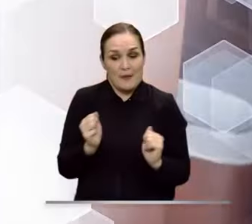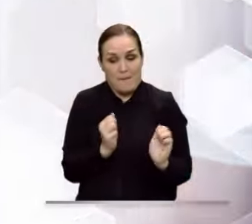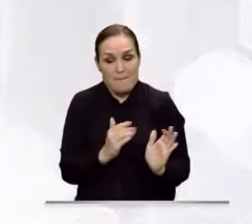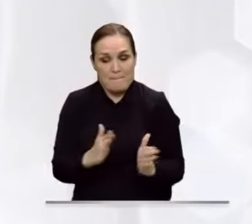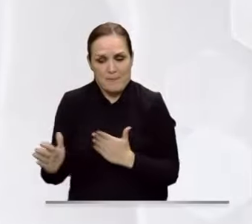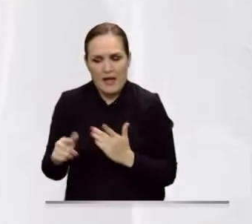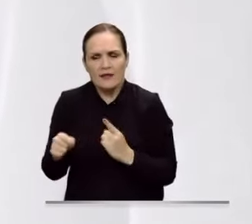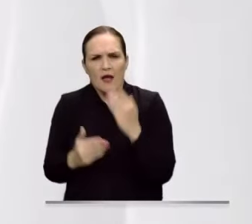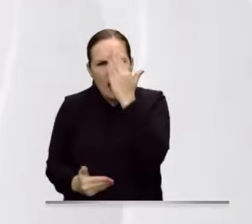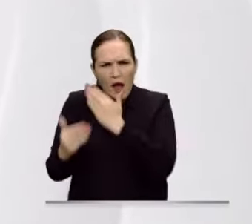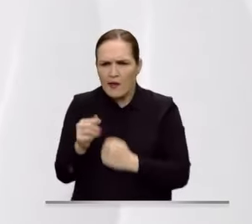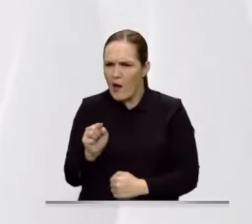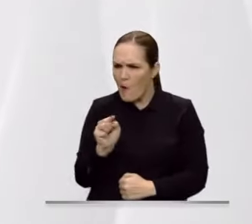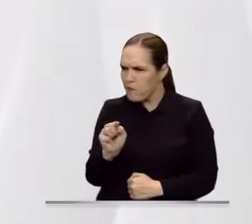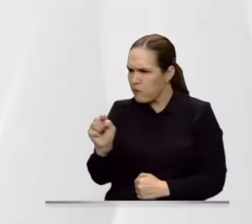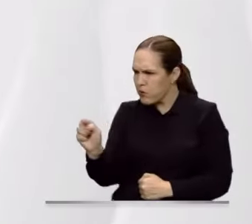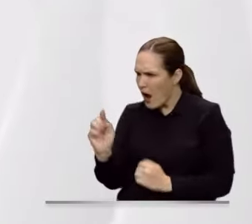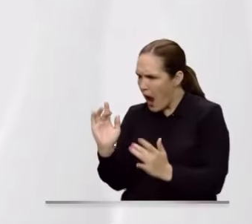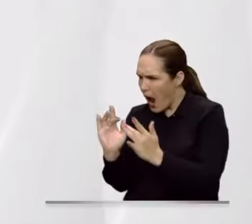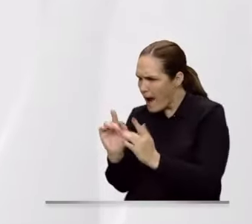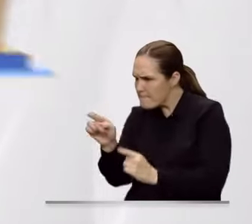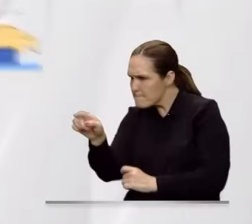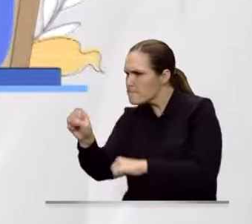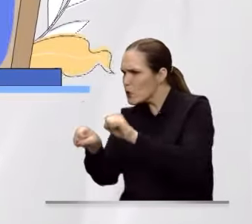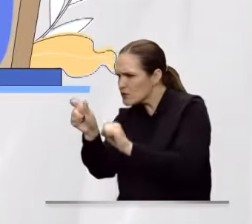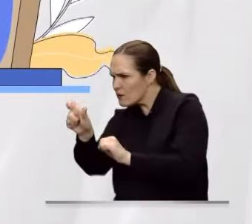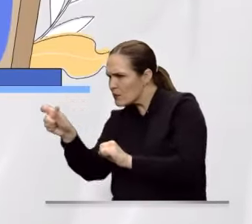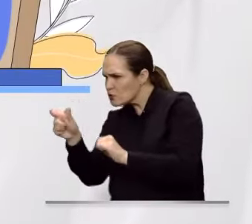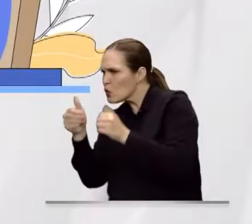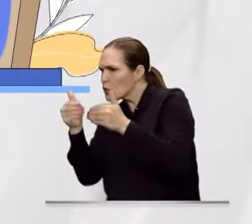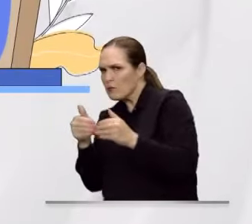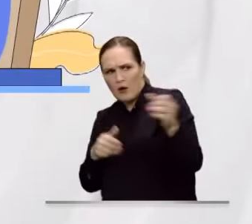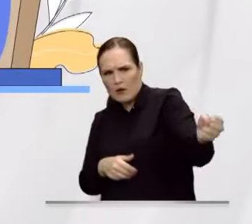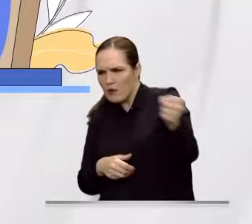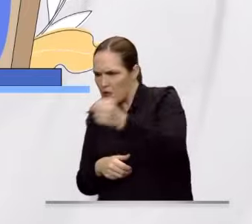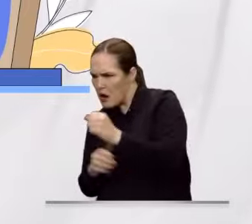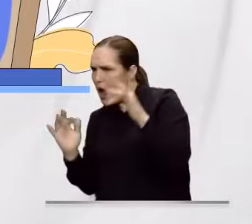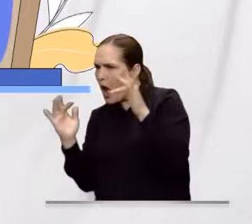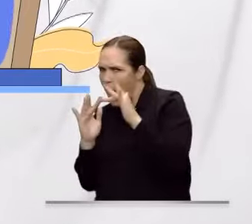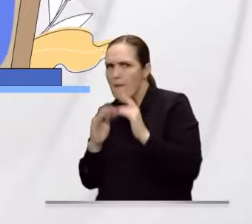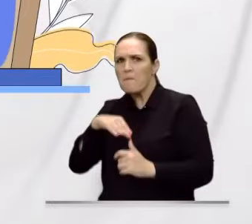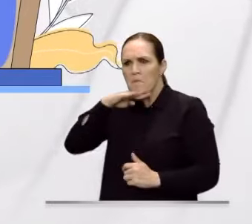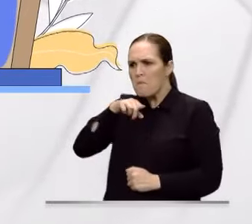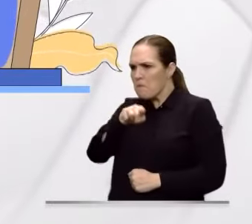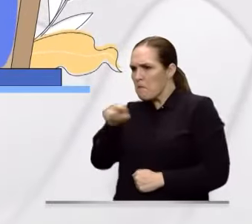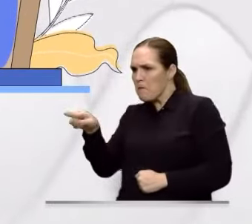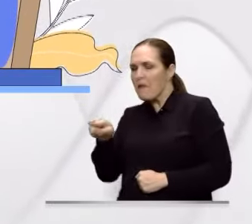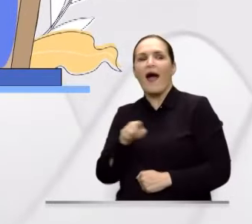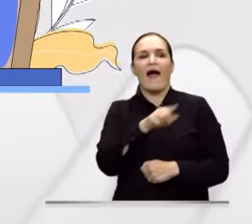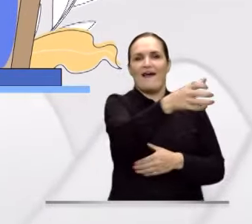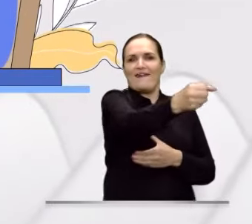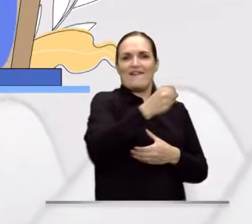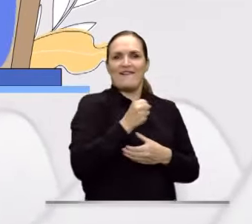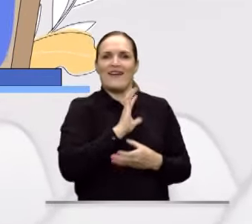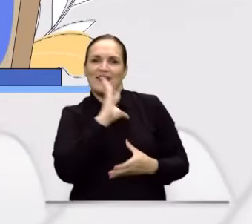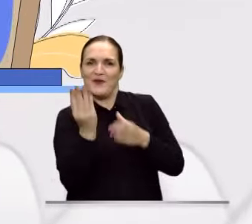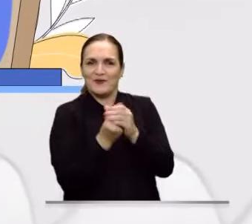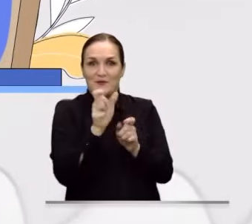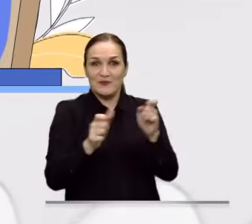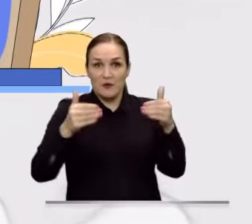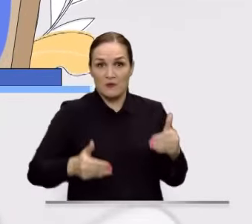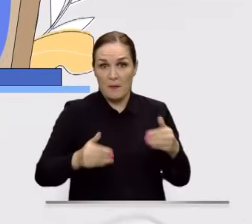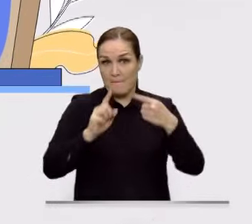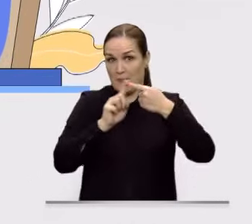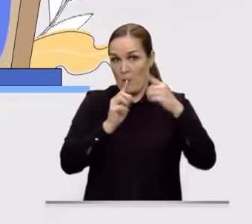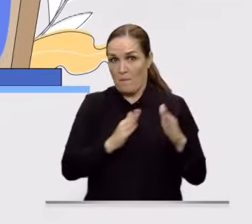población en mención. Primero, planeación. Allí se realiza el proceso de análisis de las vacantes que tiene la entidad y la disponibilidad por parte de la